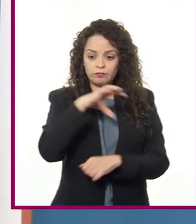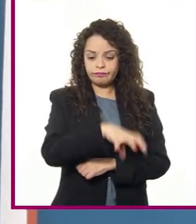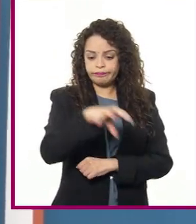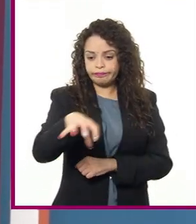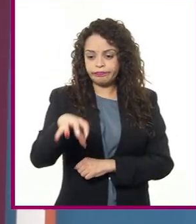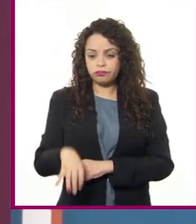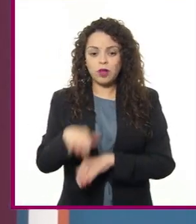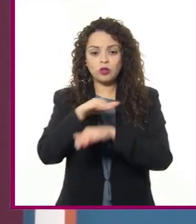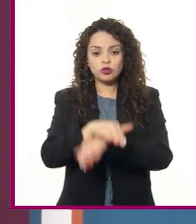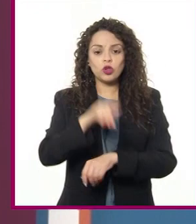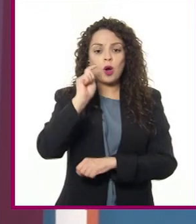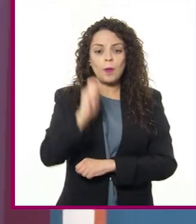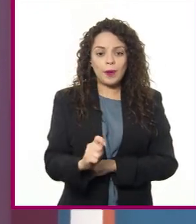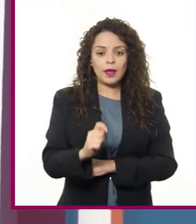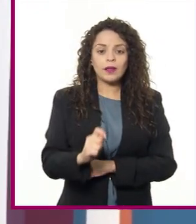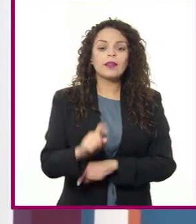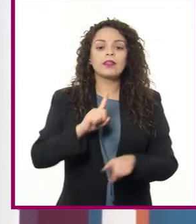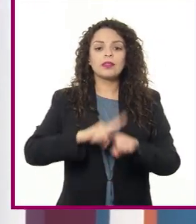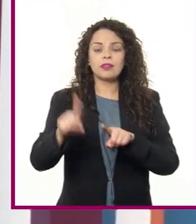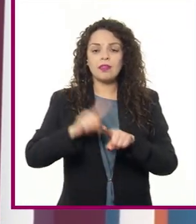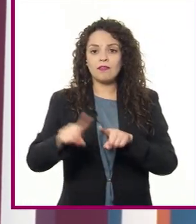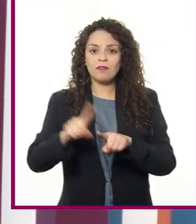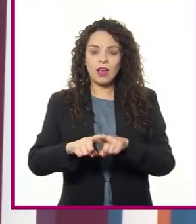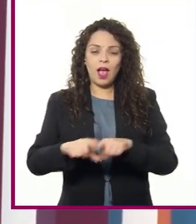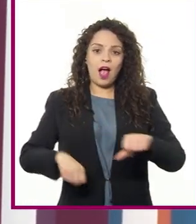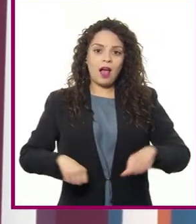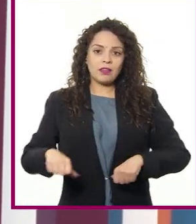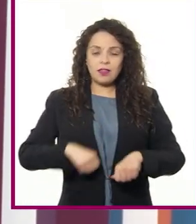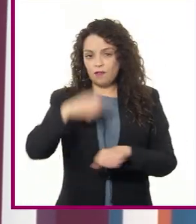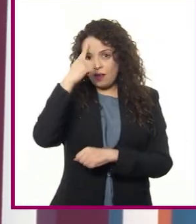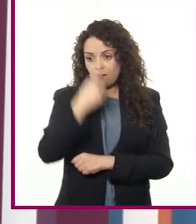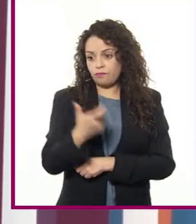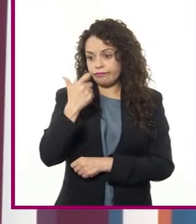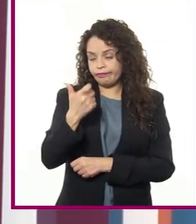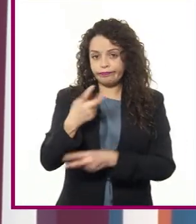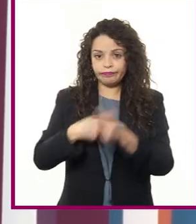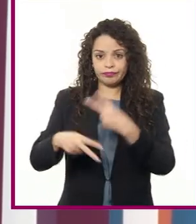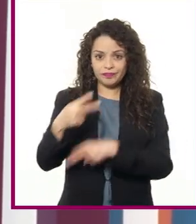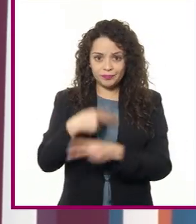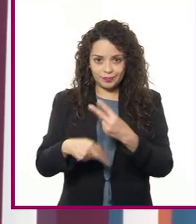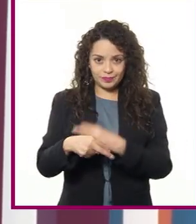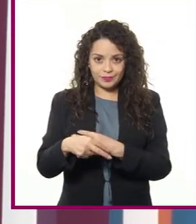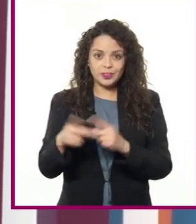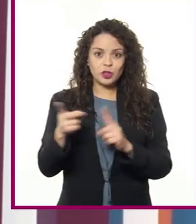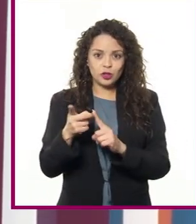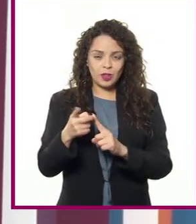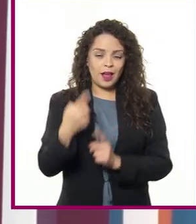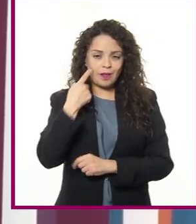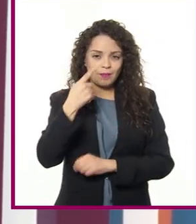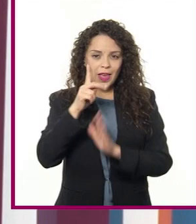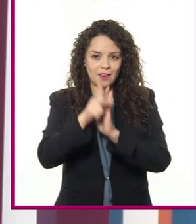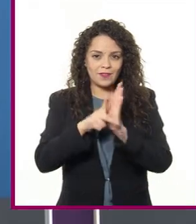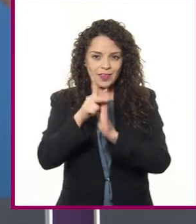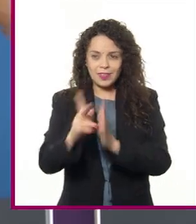de las actividades económicas primarias, les compartimos el siguiente material audiovisual.